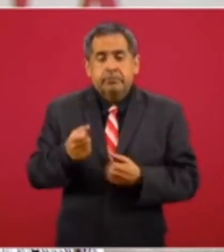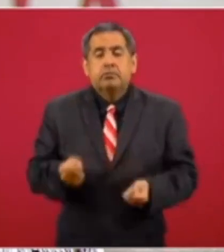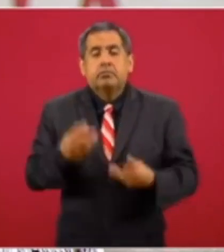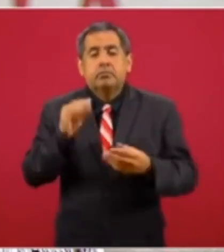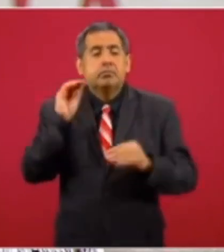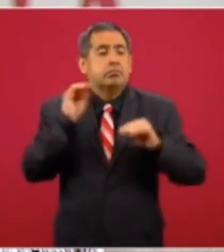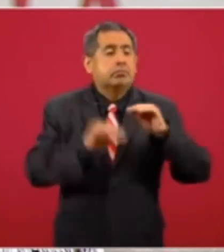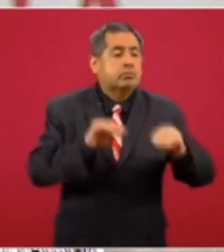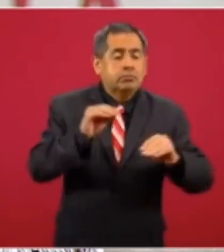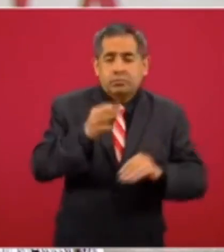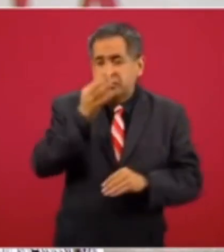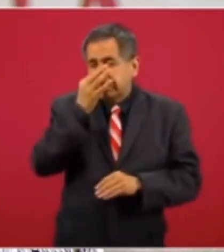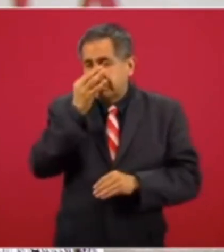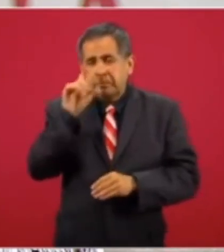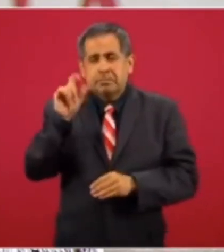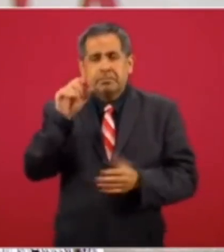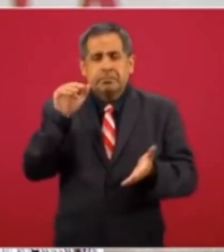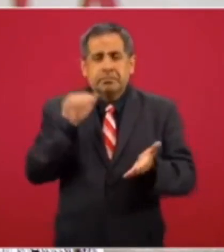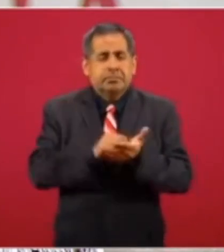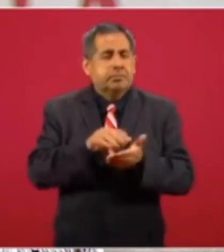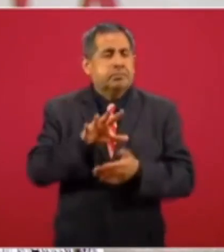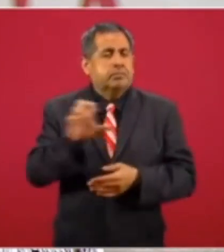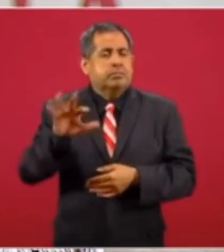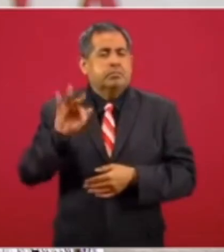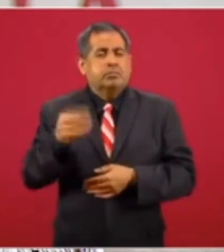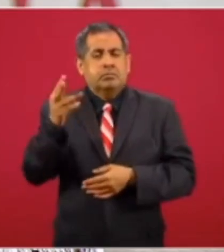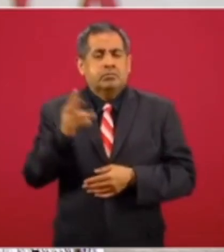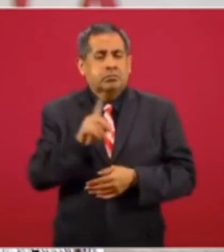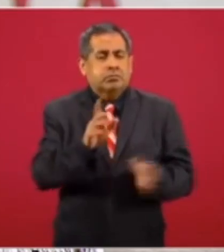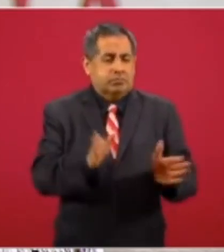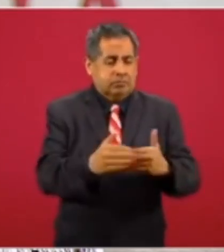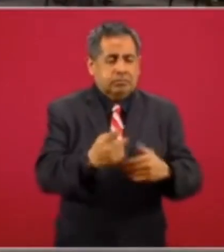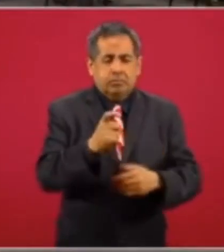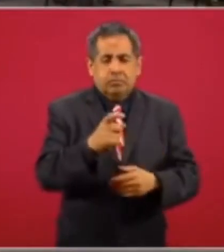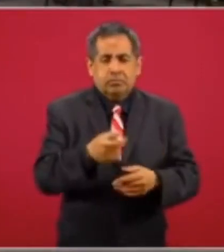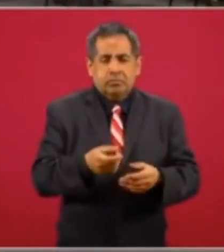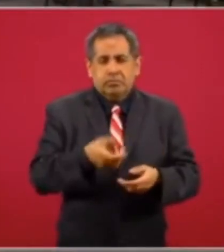instalaron 20 mil quinientos cuarenta y tres bebederos